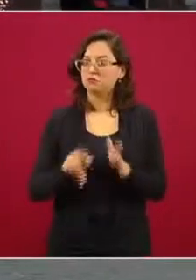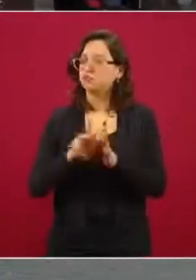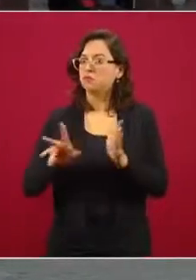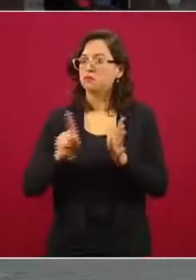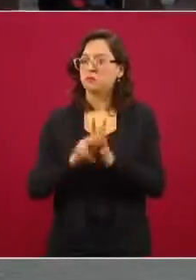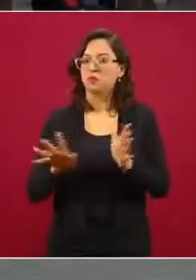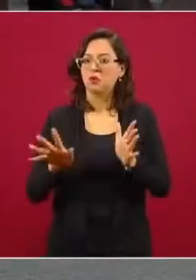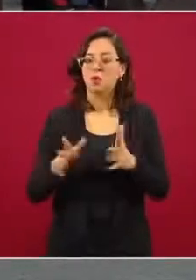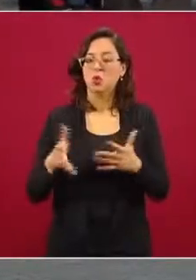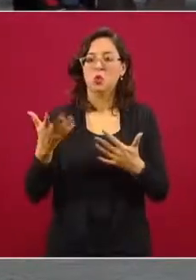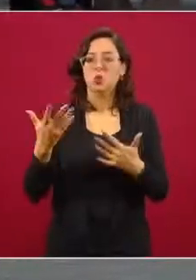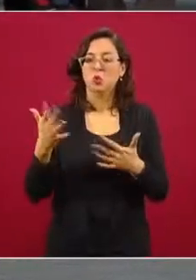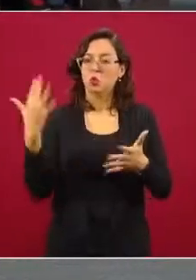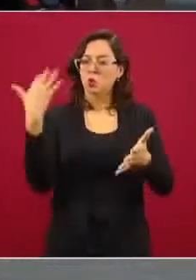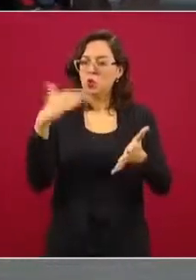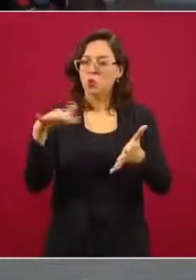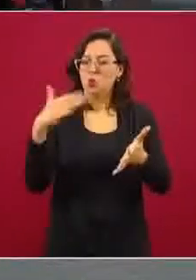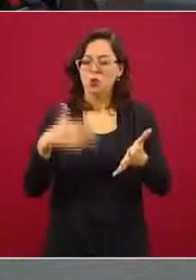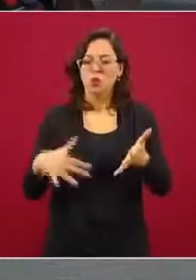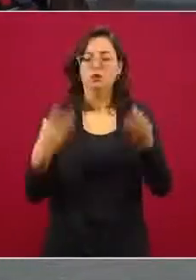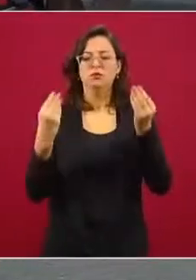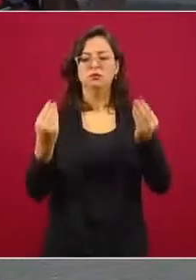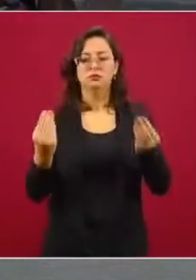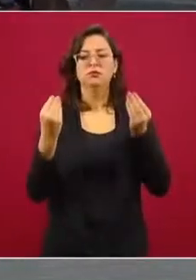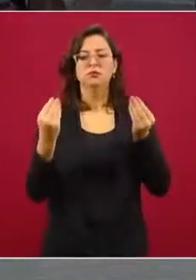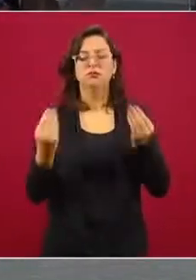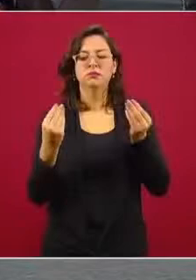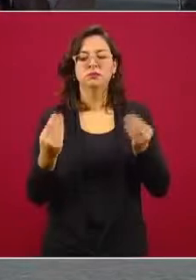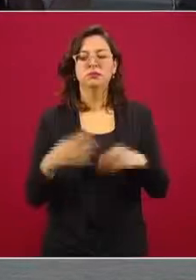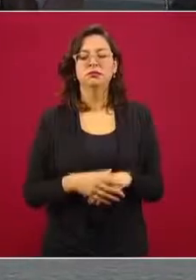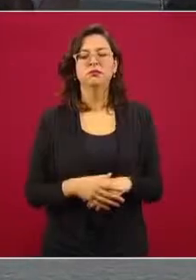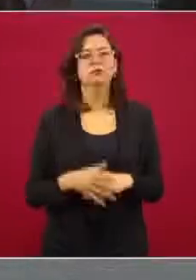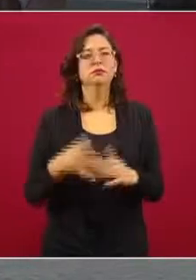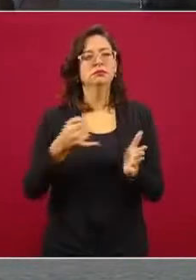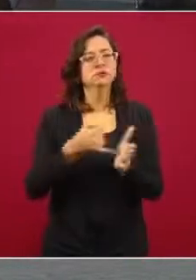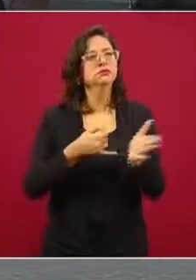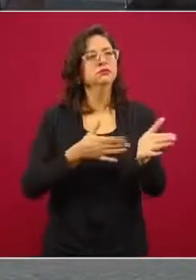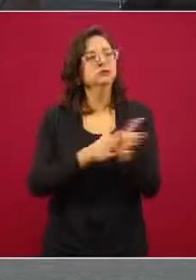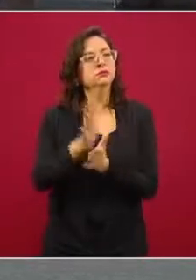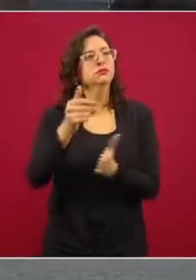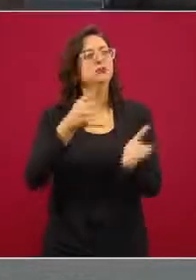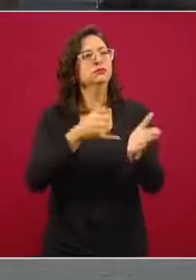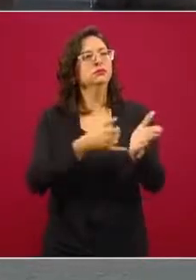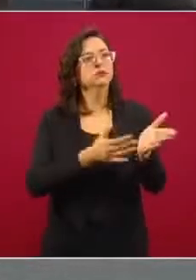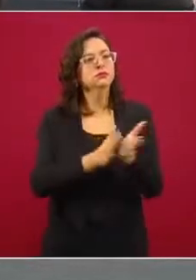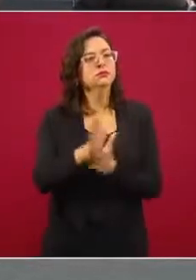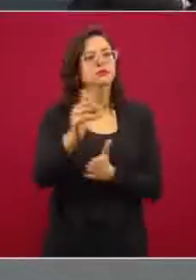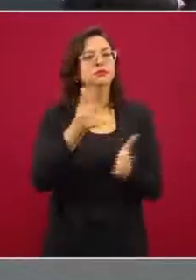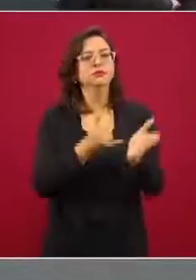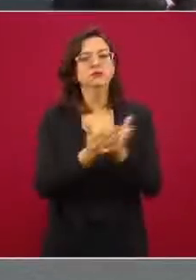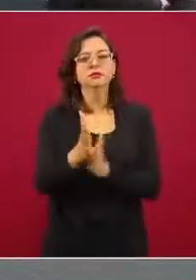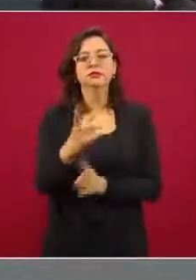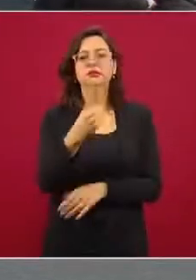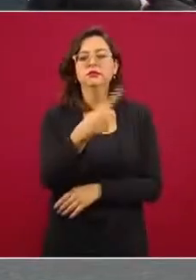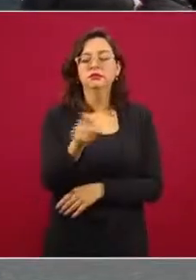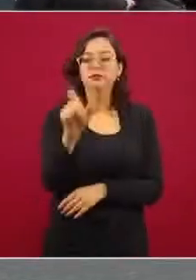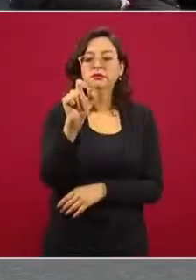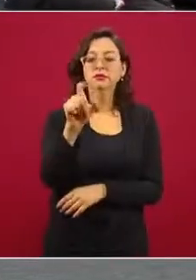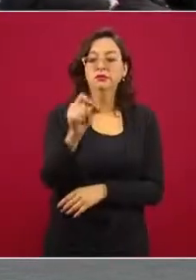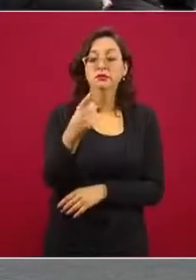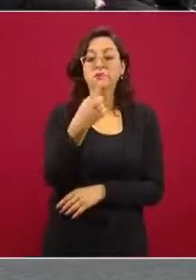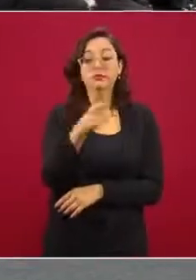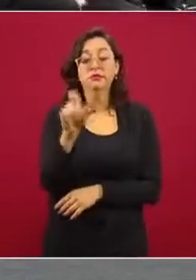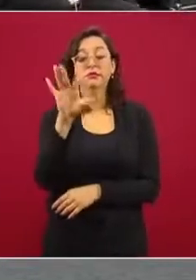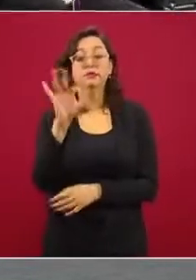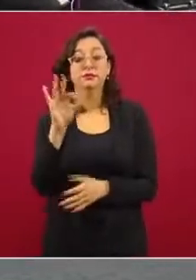En aquel entonces el tiraje del imparcial llegó a ser de 120, 140